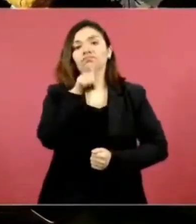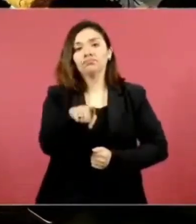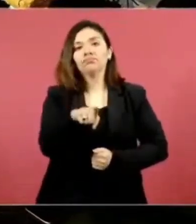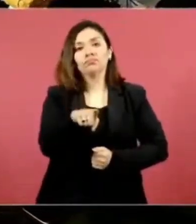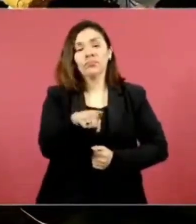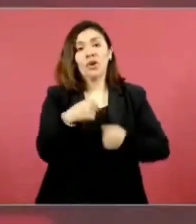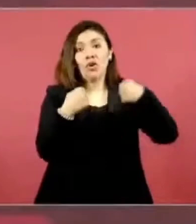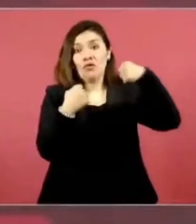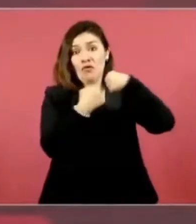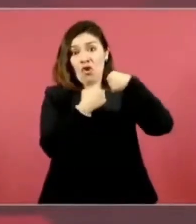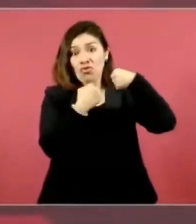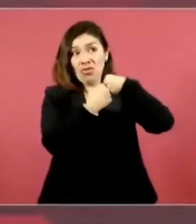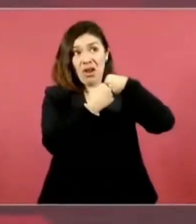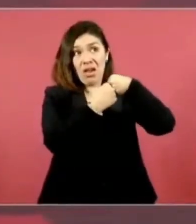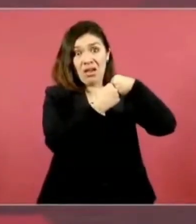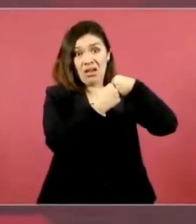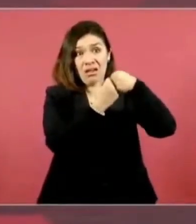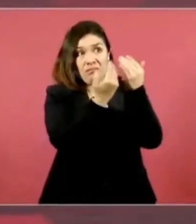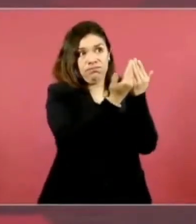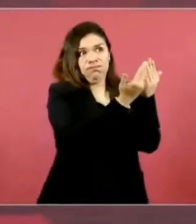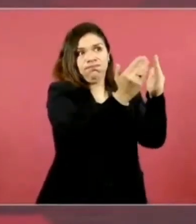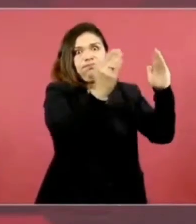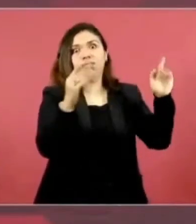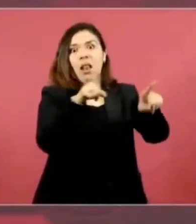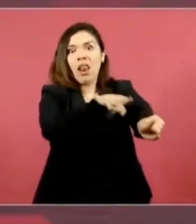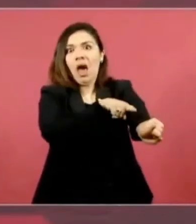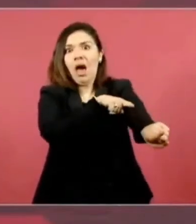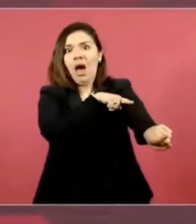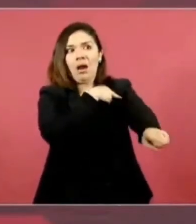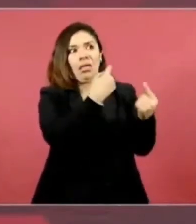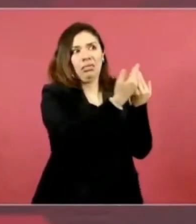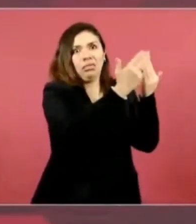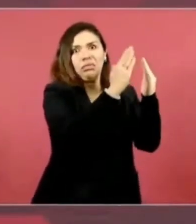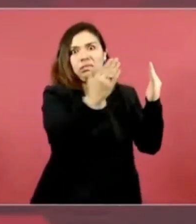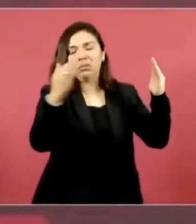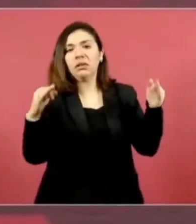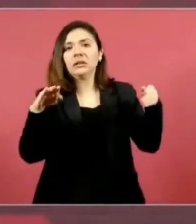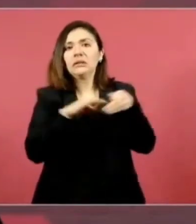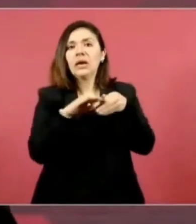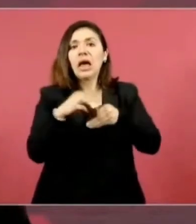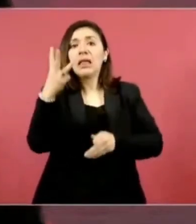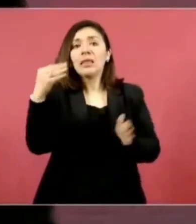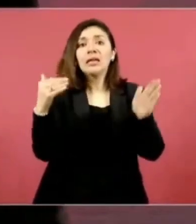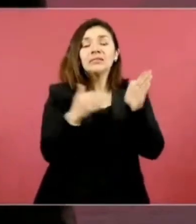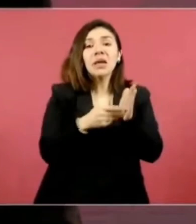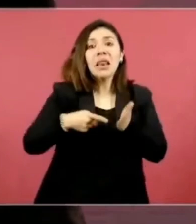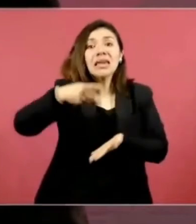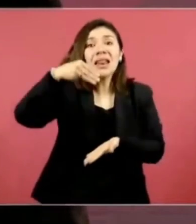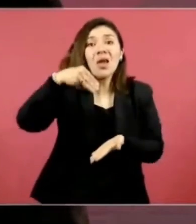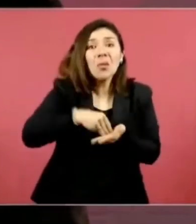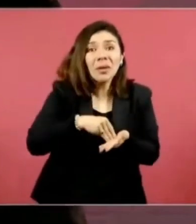frontera más de 3 mil kilómetros de frontera